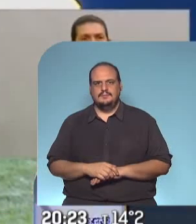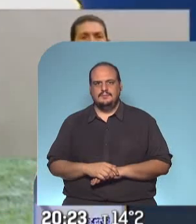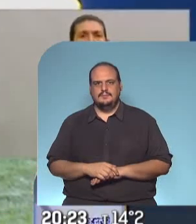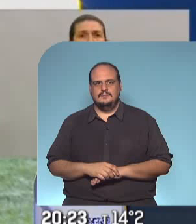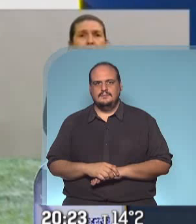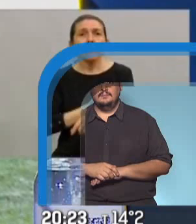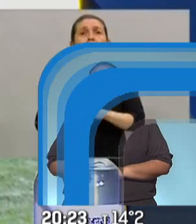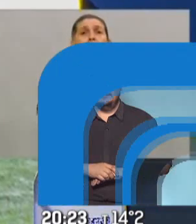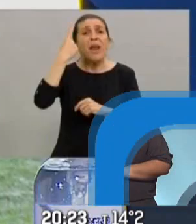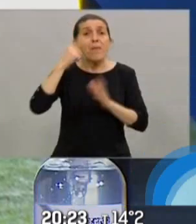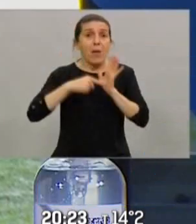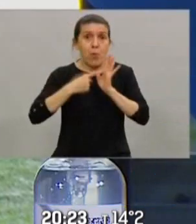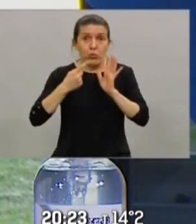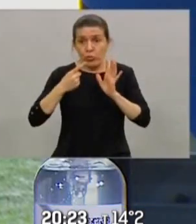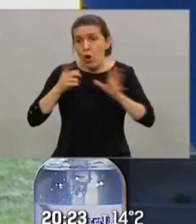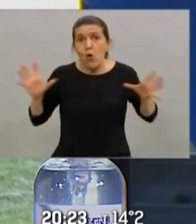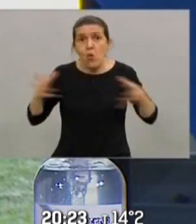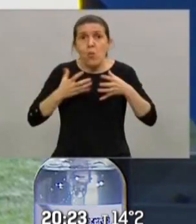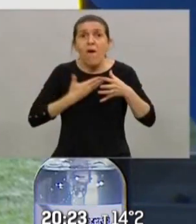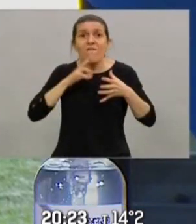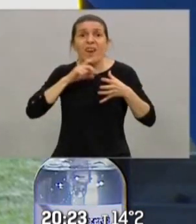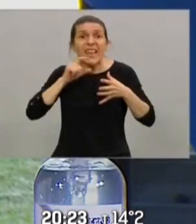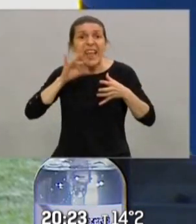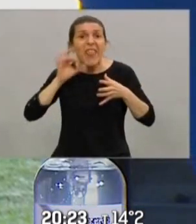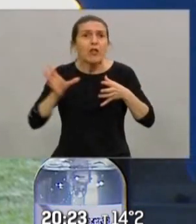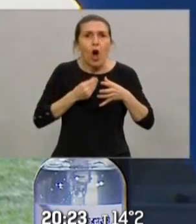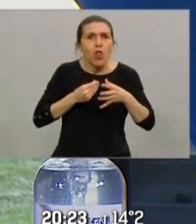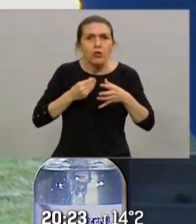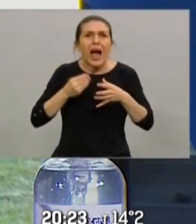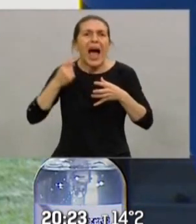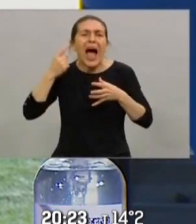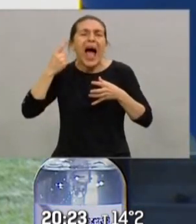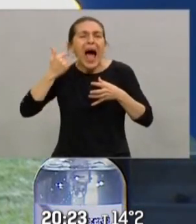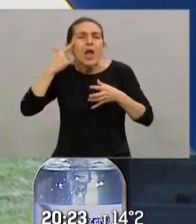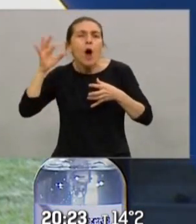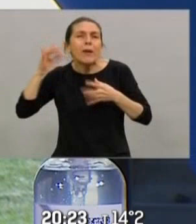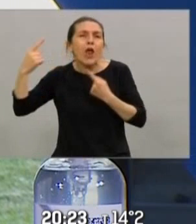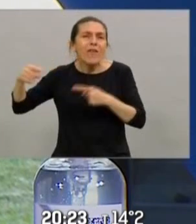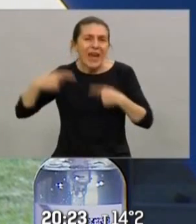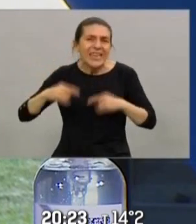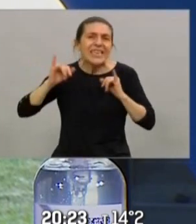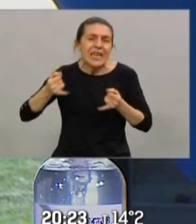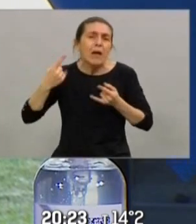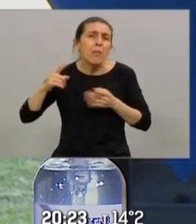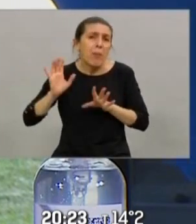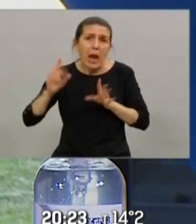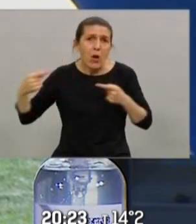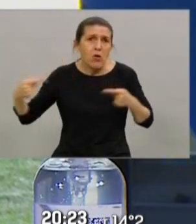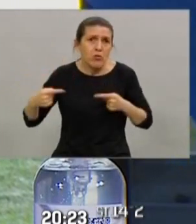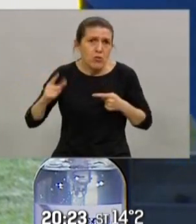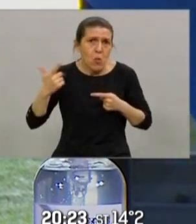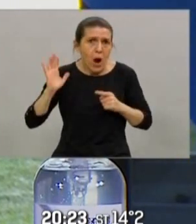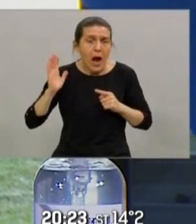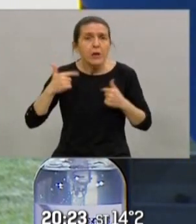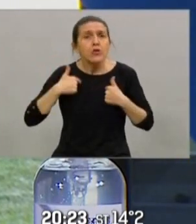En el frente de todos no tenemos diferencias tenemos opiniones a veces distintas pero para mí